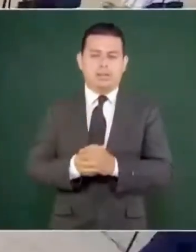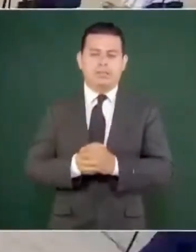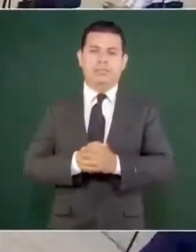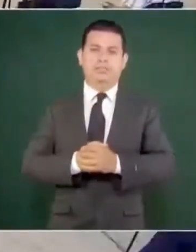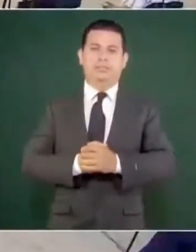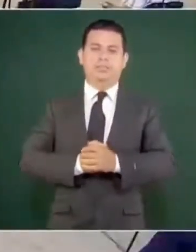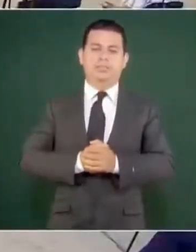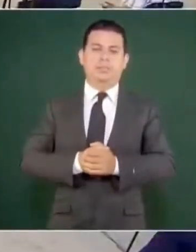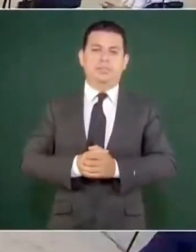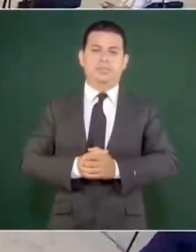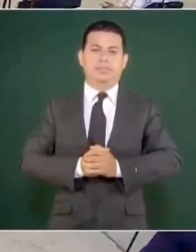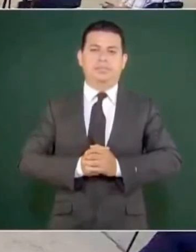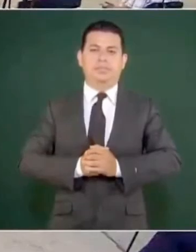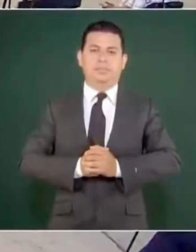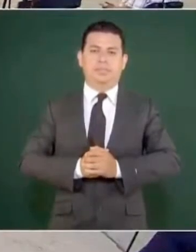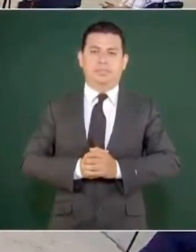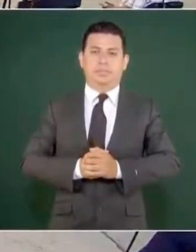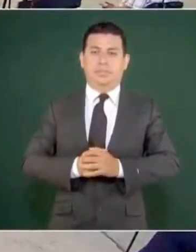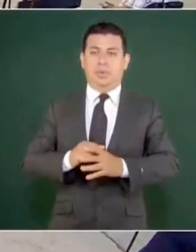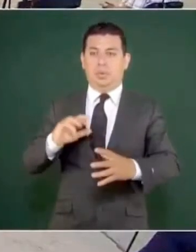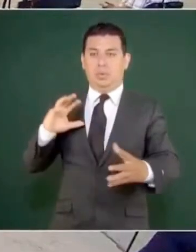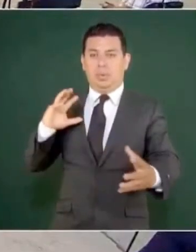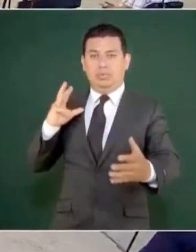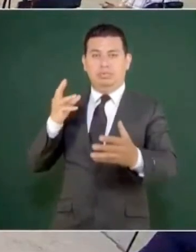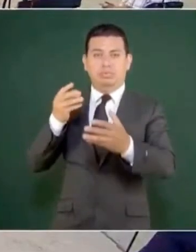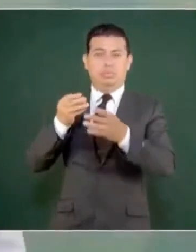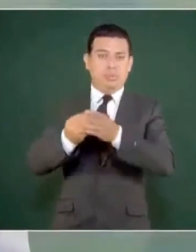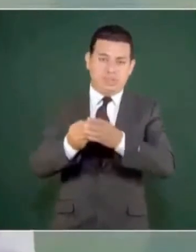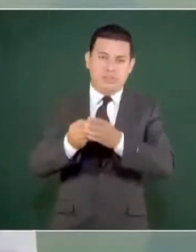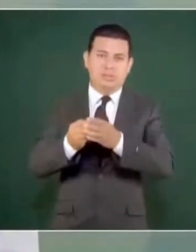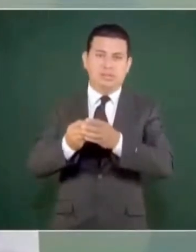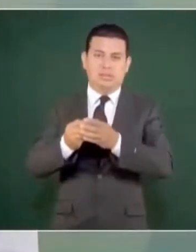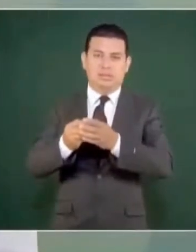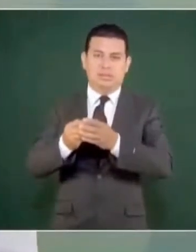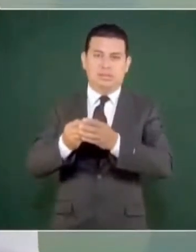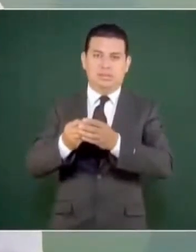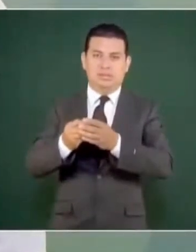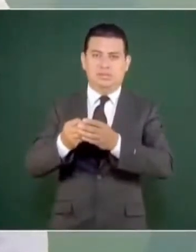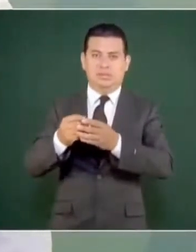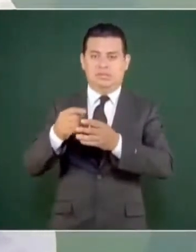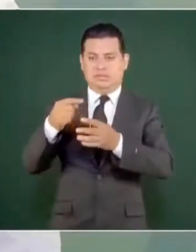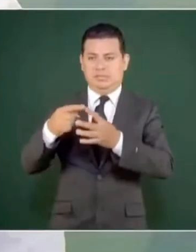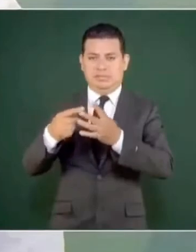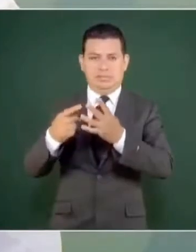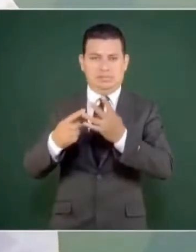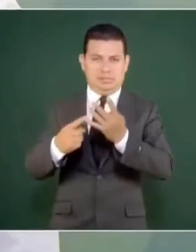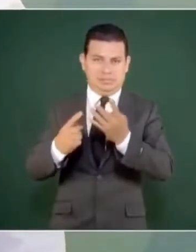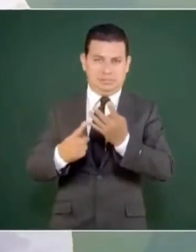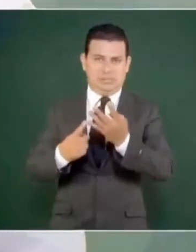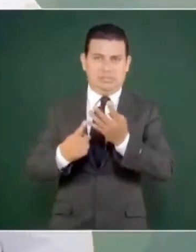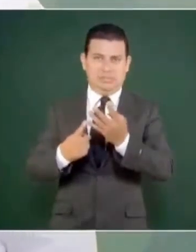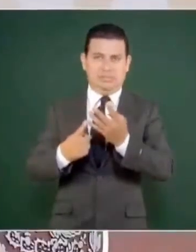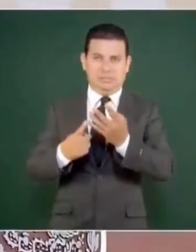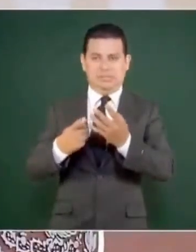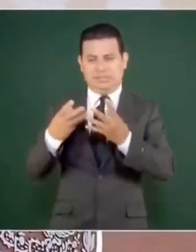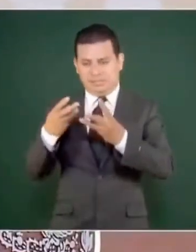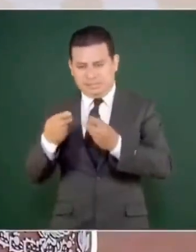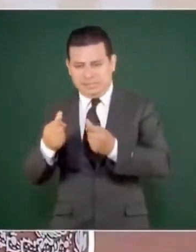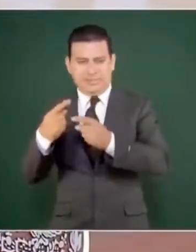con la suma de todos es Álvaro Delgado,